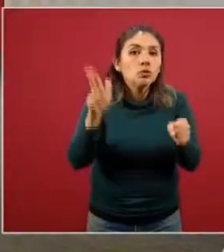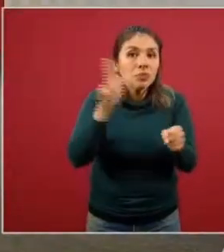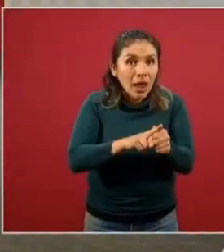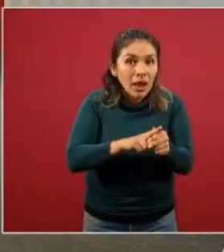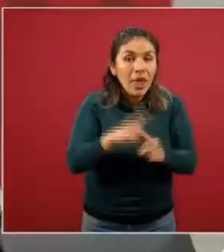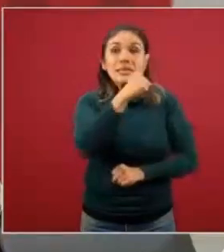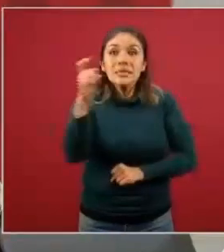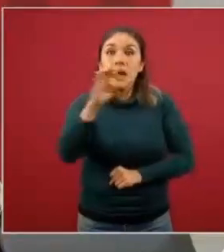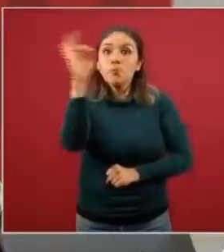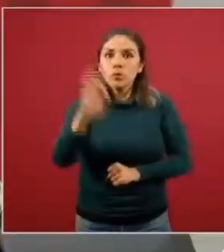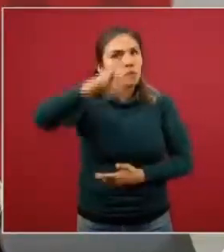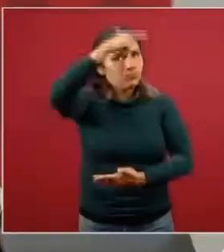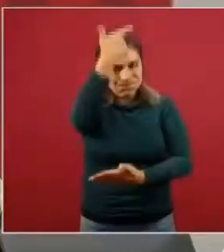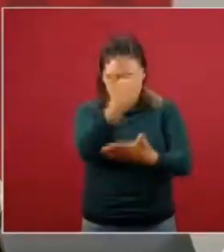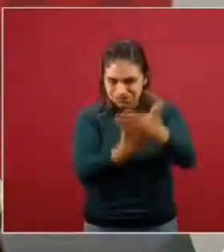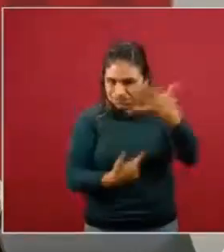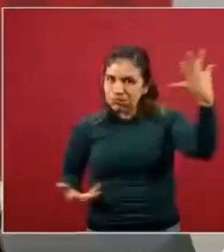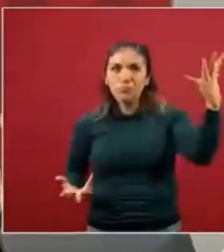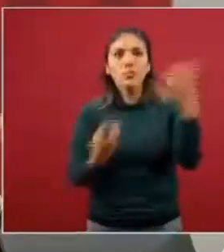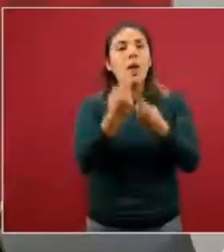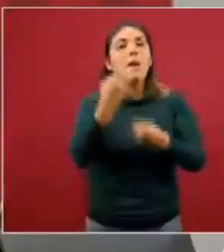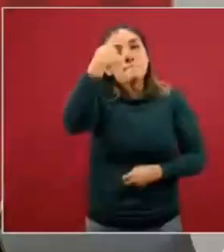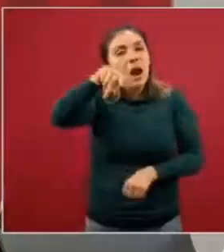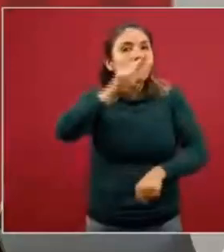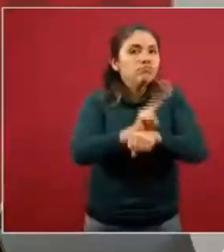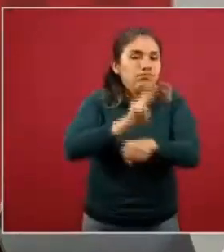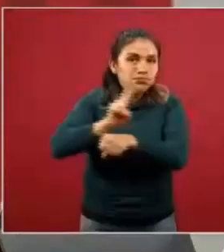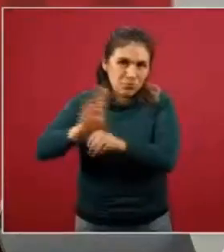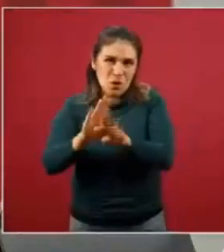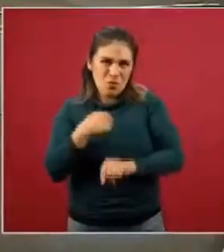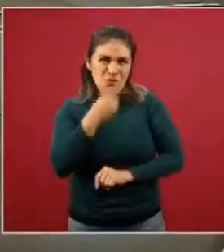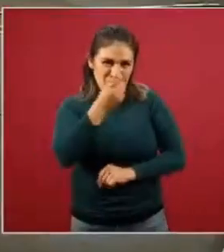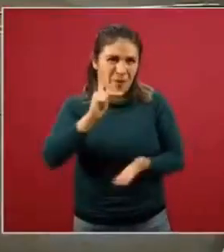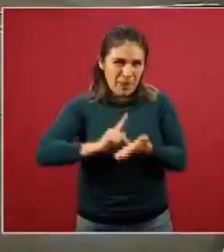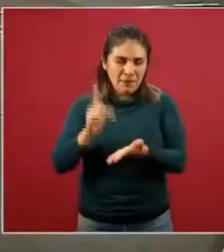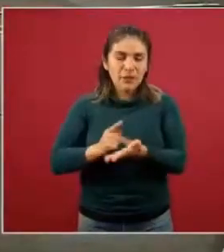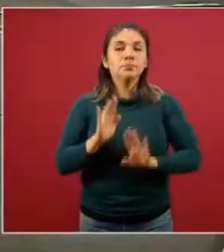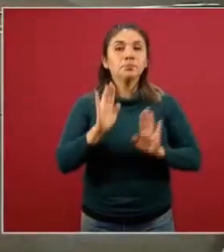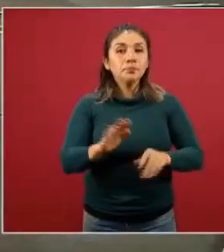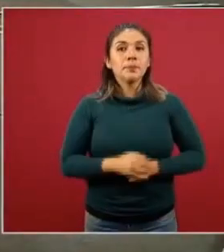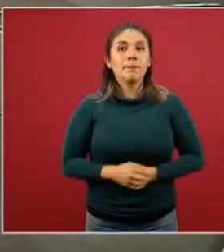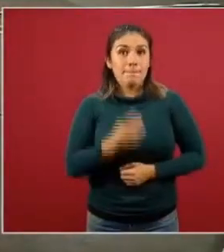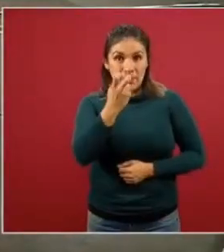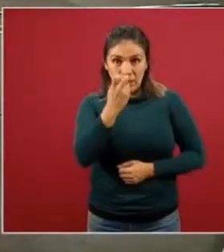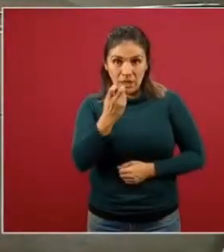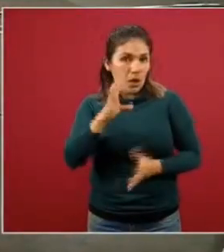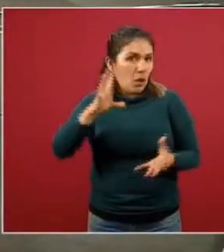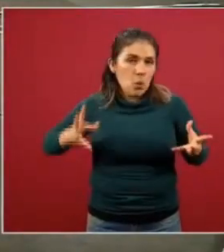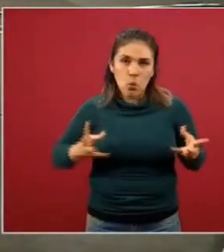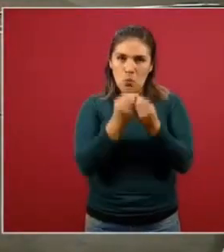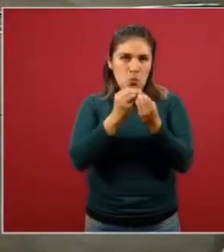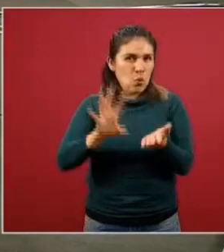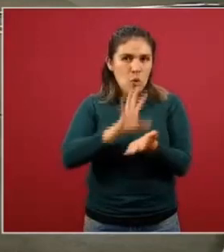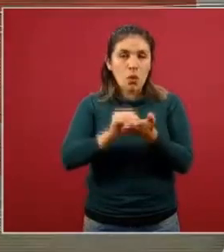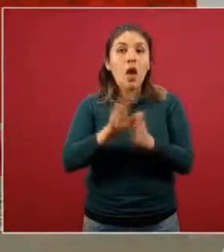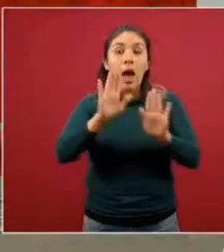% se contabilizan por la vigilancia, de acuerdo a lo que hemos venido platicando. Entonces, este es el fenómeno general. Y esto es el escenario